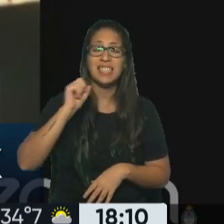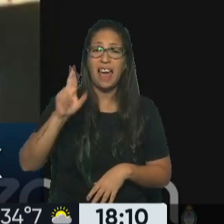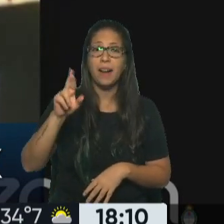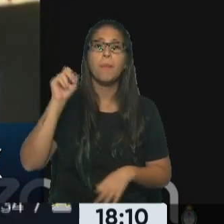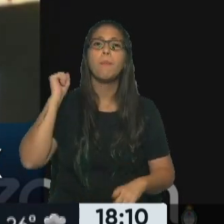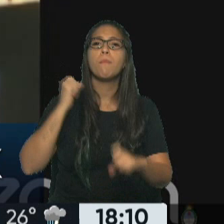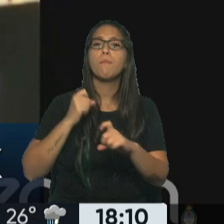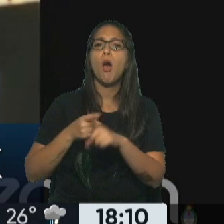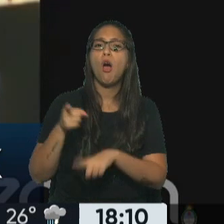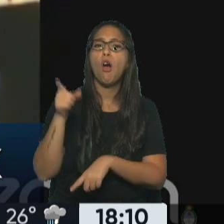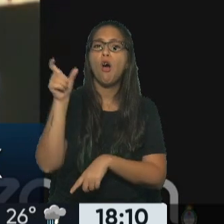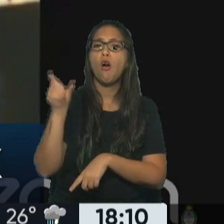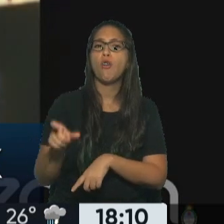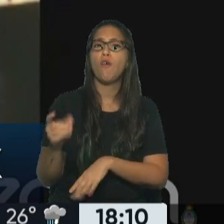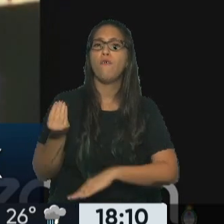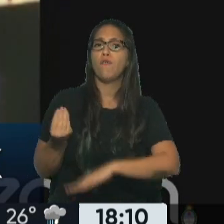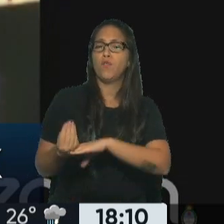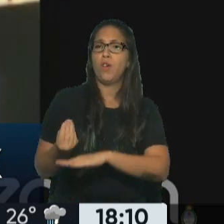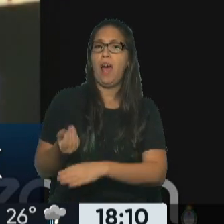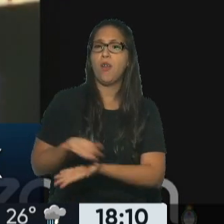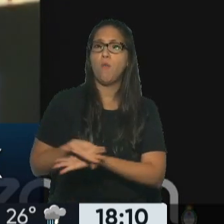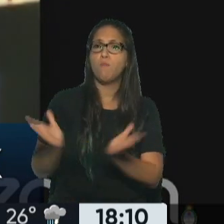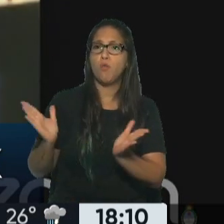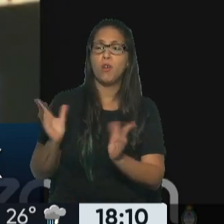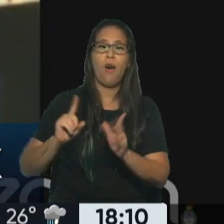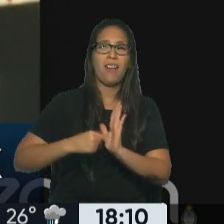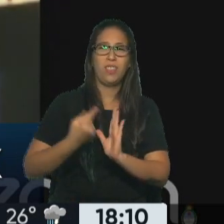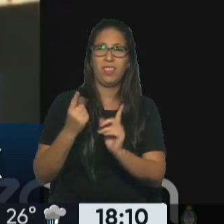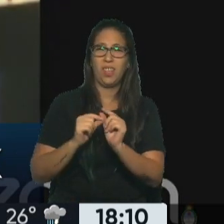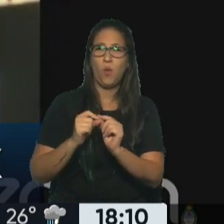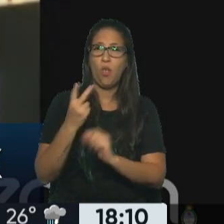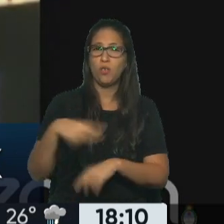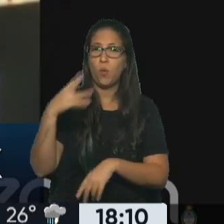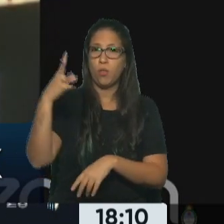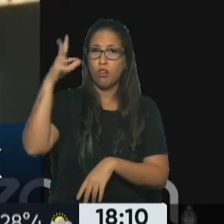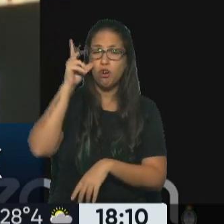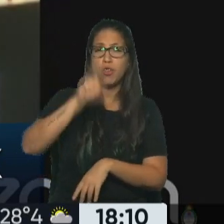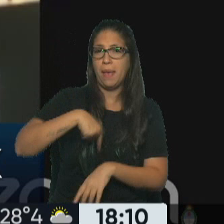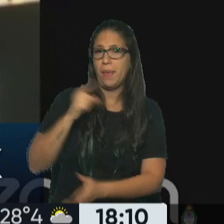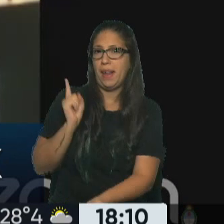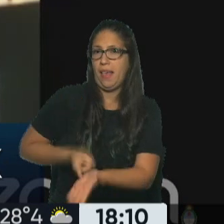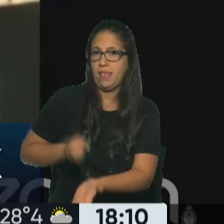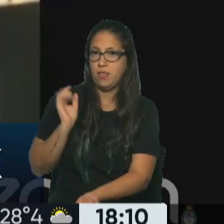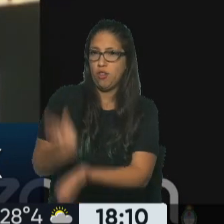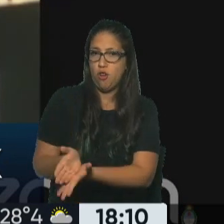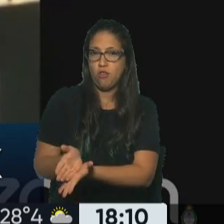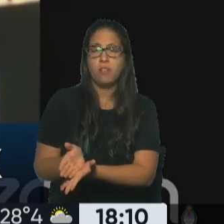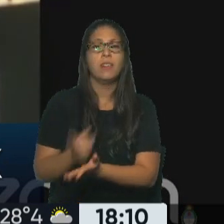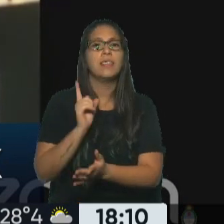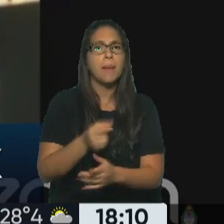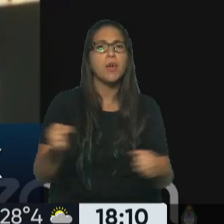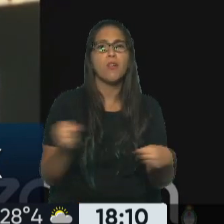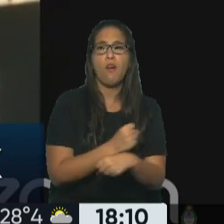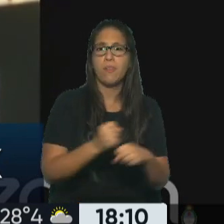deberes funcionario público en el artículo 248, y se determine la pena de la misma forma. Se confirme la sentencia